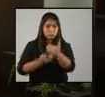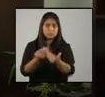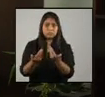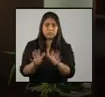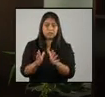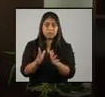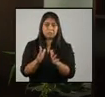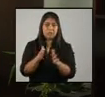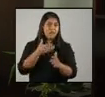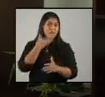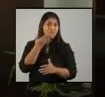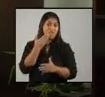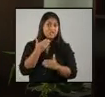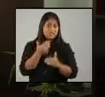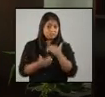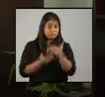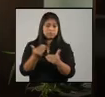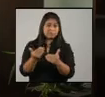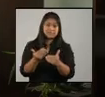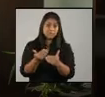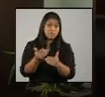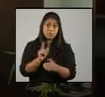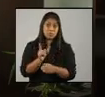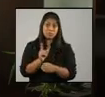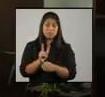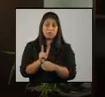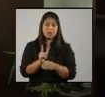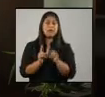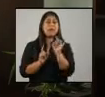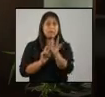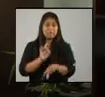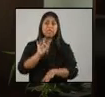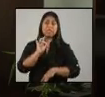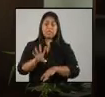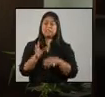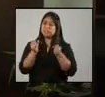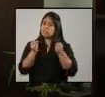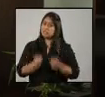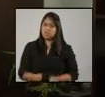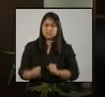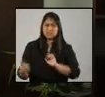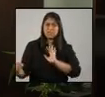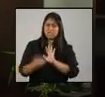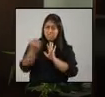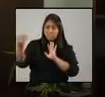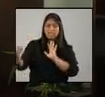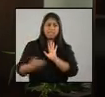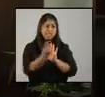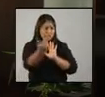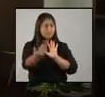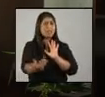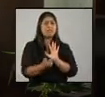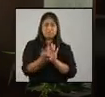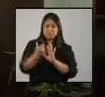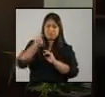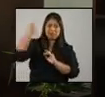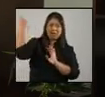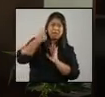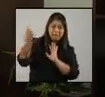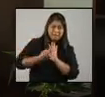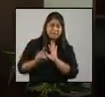mantenerlo, al encontrarnos con múltiples dificultades, ataques arteros, amenazas,